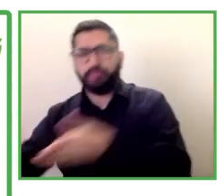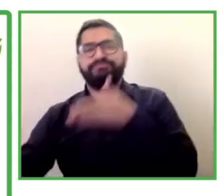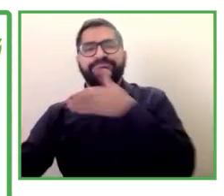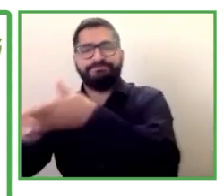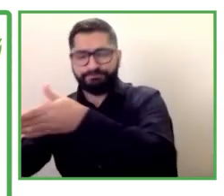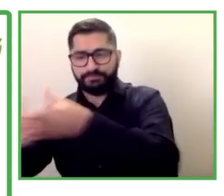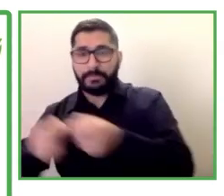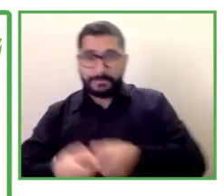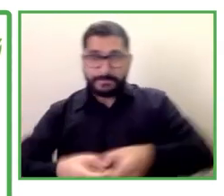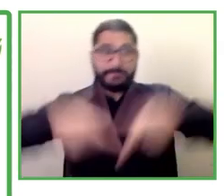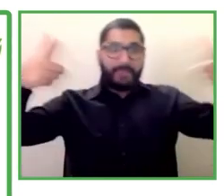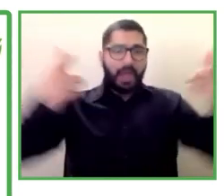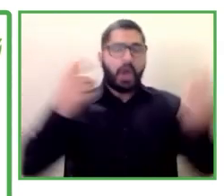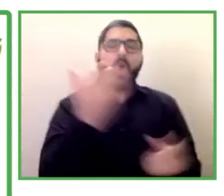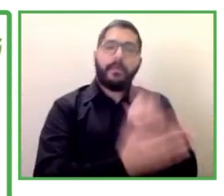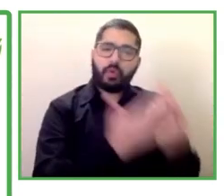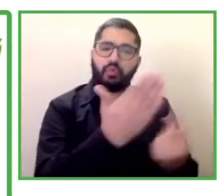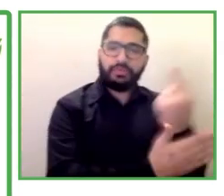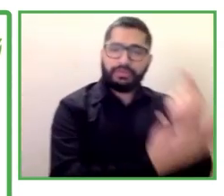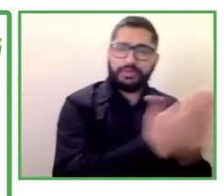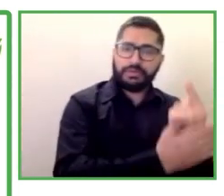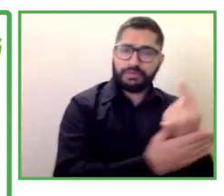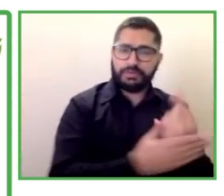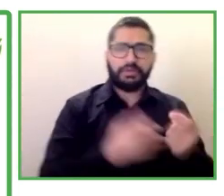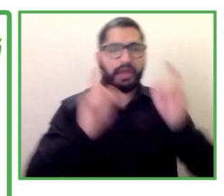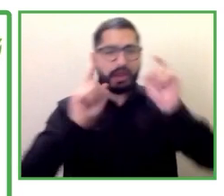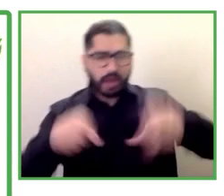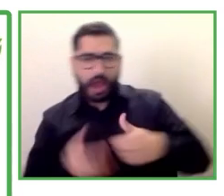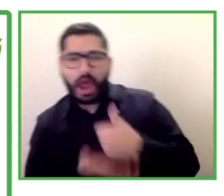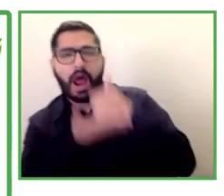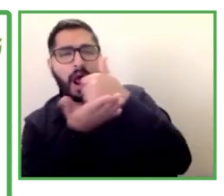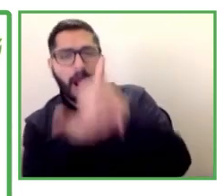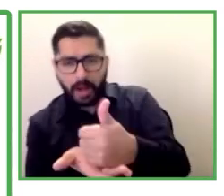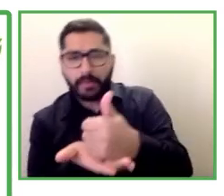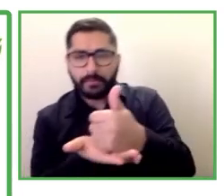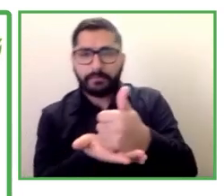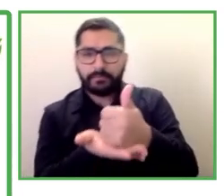ayudamos a superar este vacío